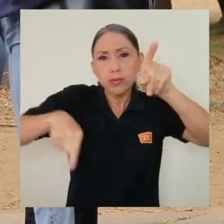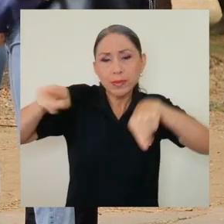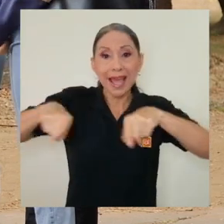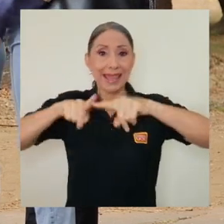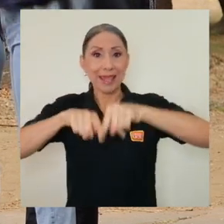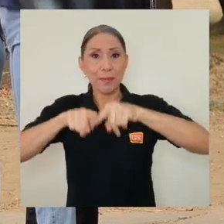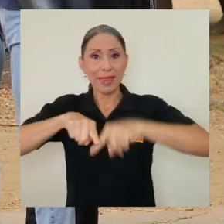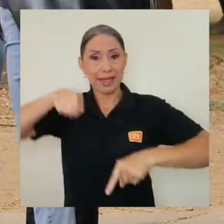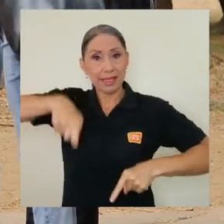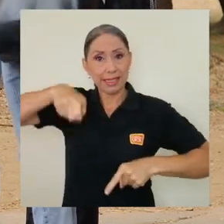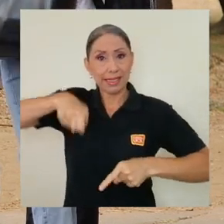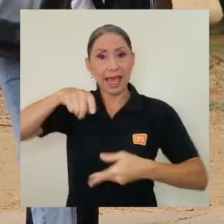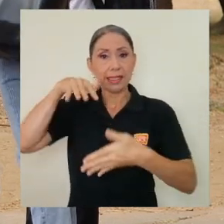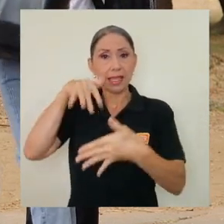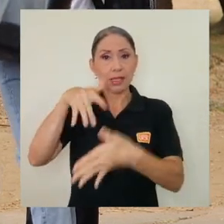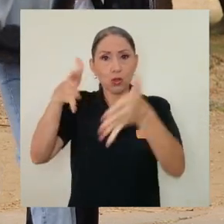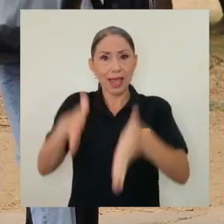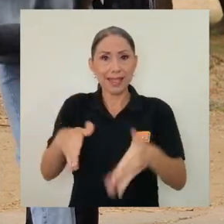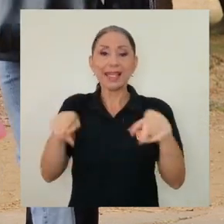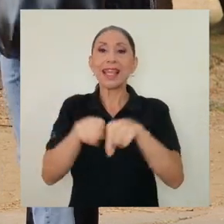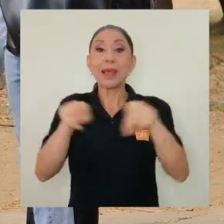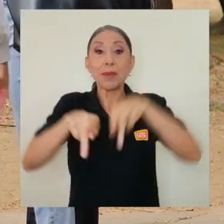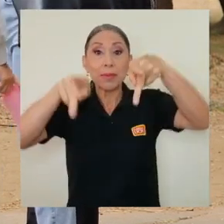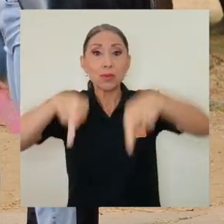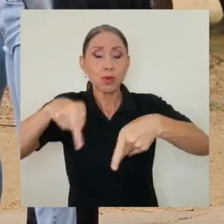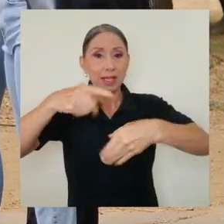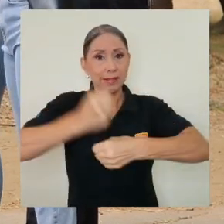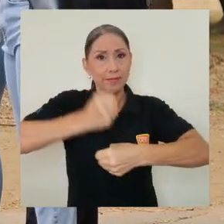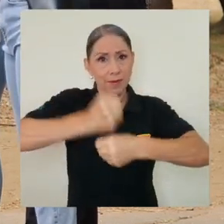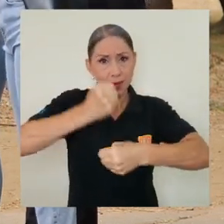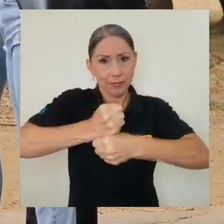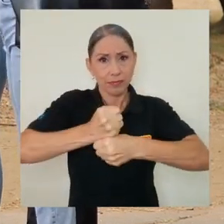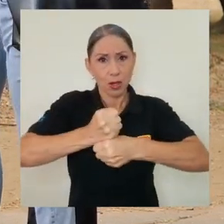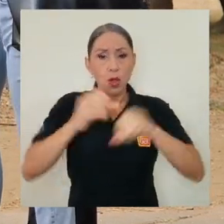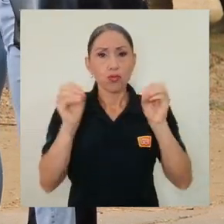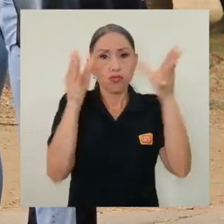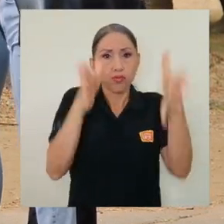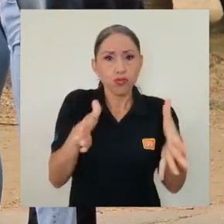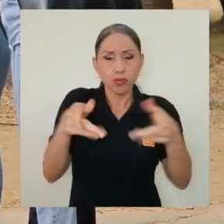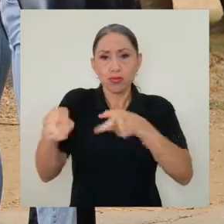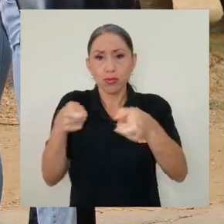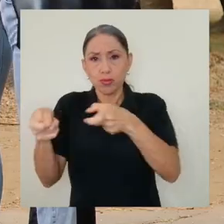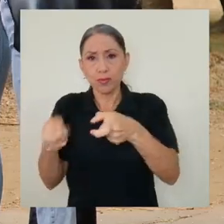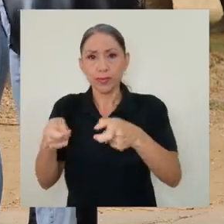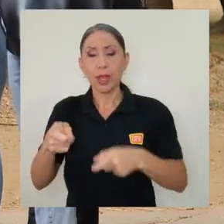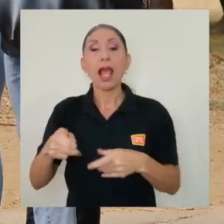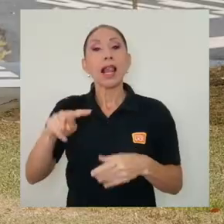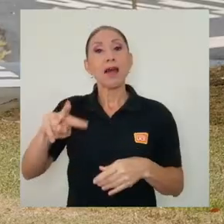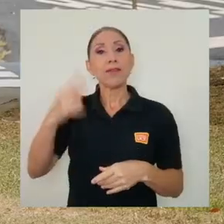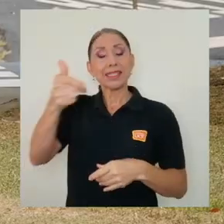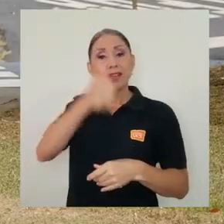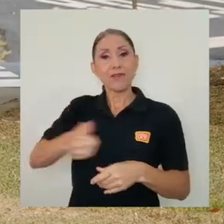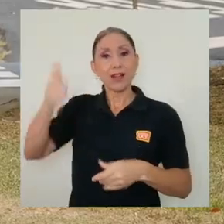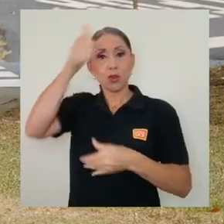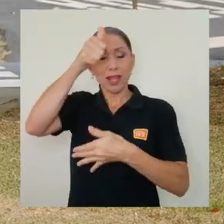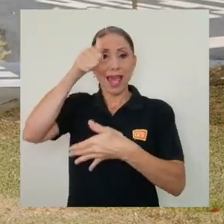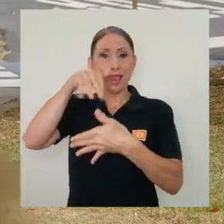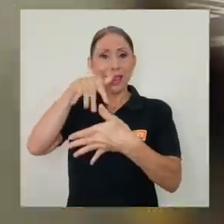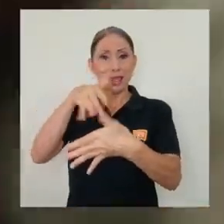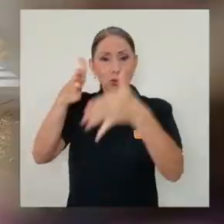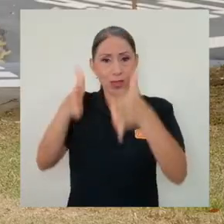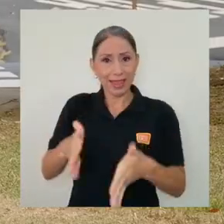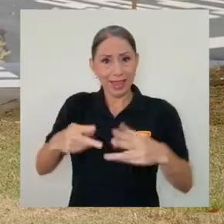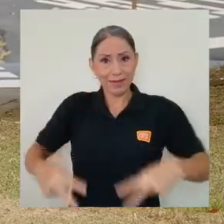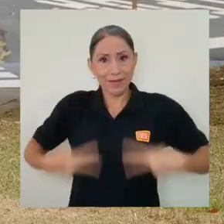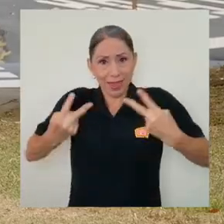estudiantiles y del personal administrativo y docente. La Vicerrectoría de Vida Estudiantil deberá coordinar con